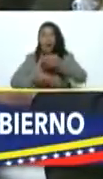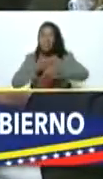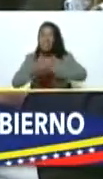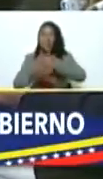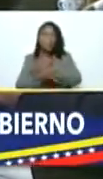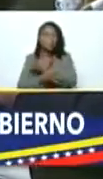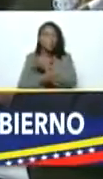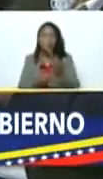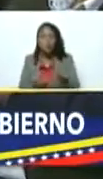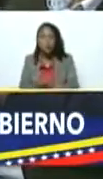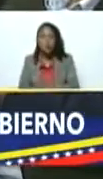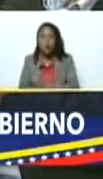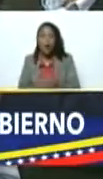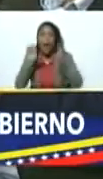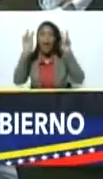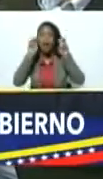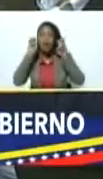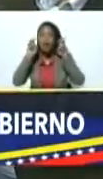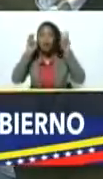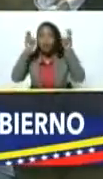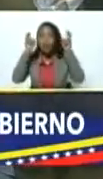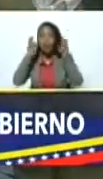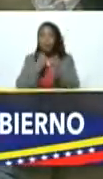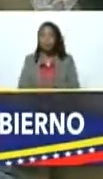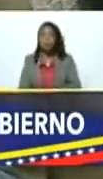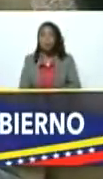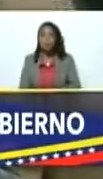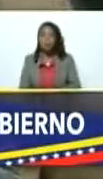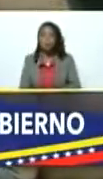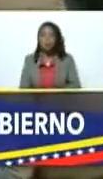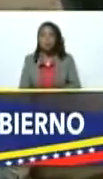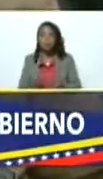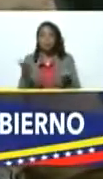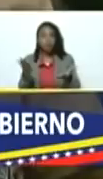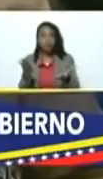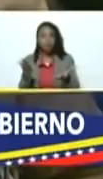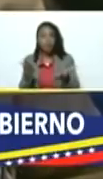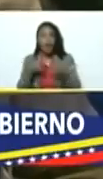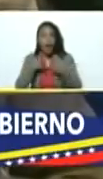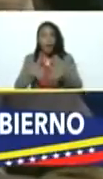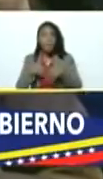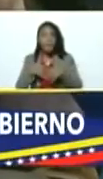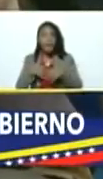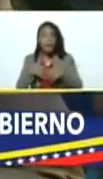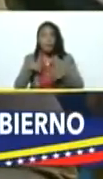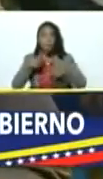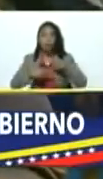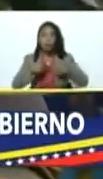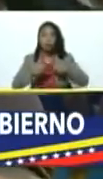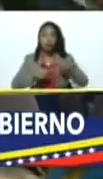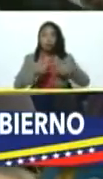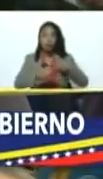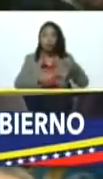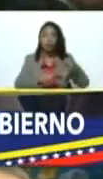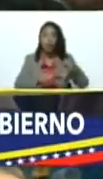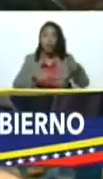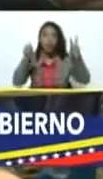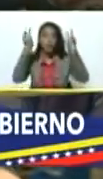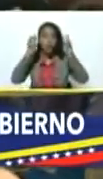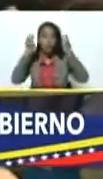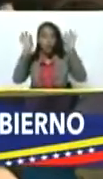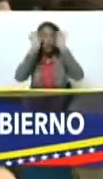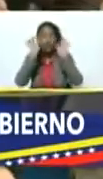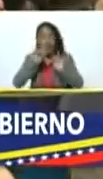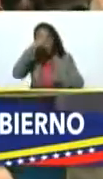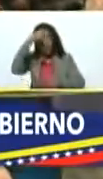el nuevo concepto de empresa productiva y el nuevo modelo